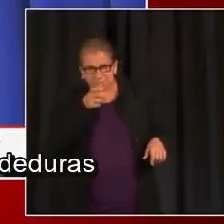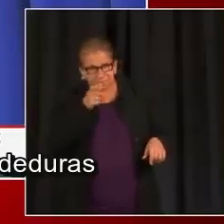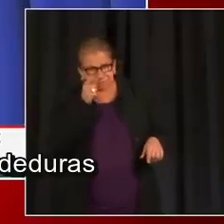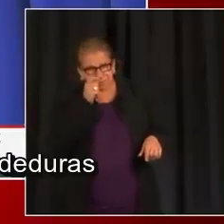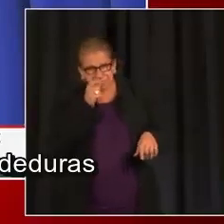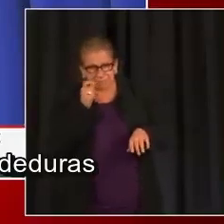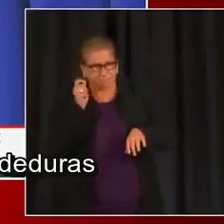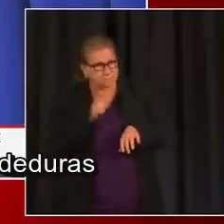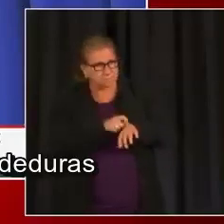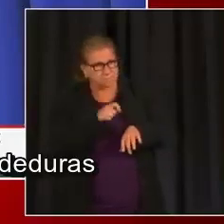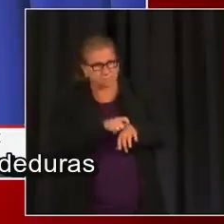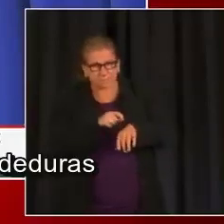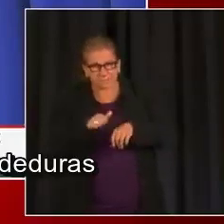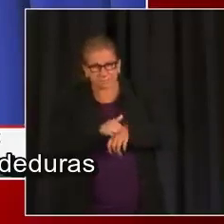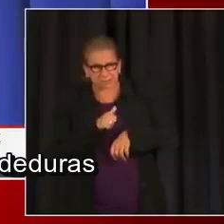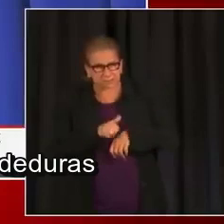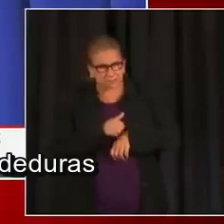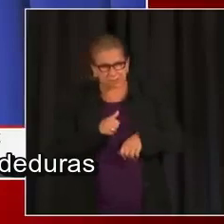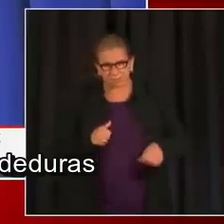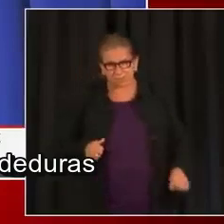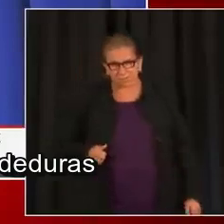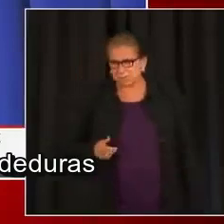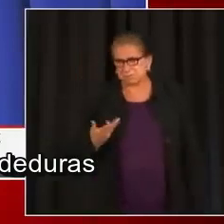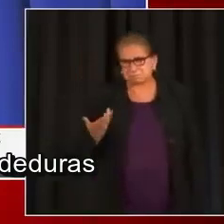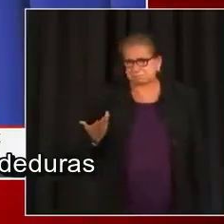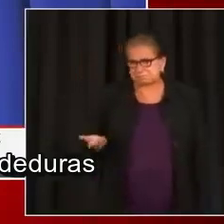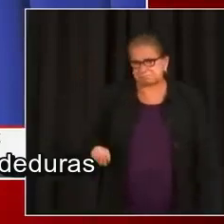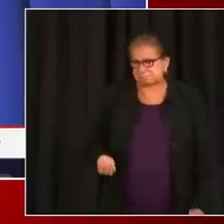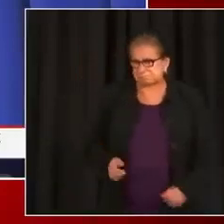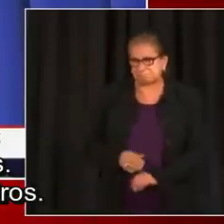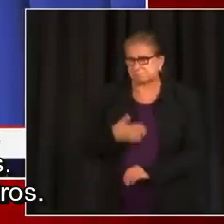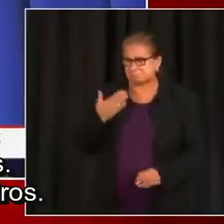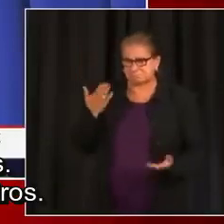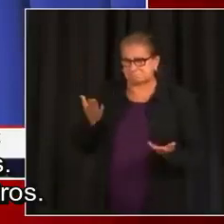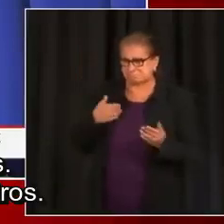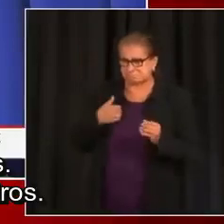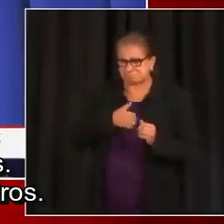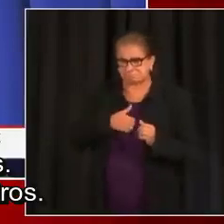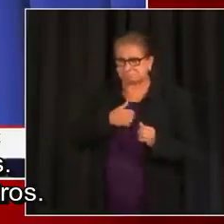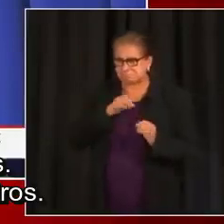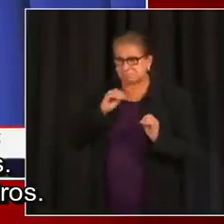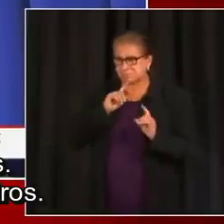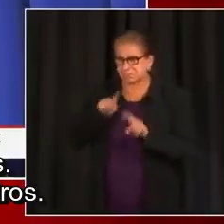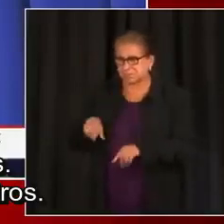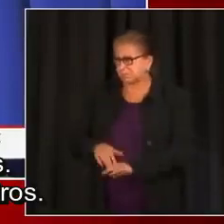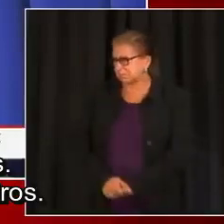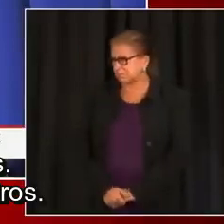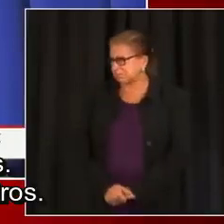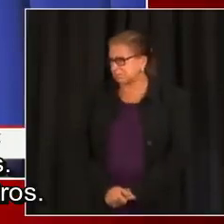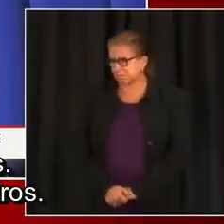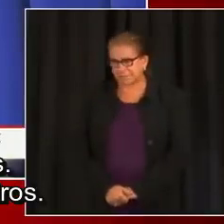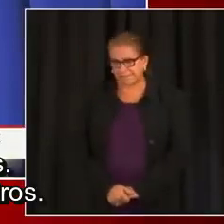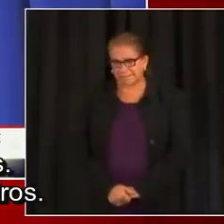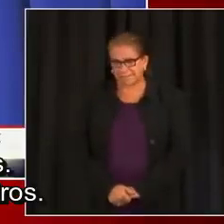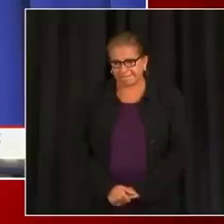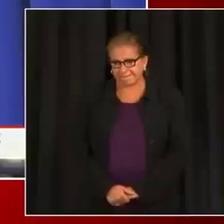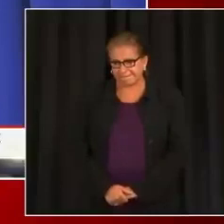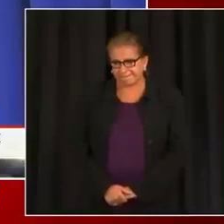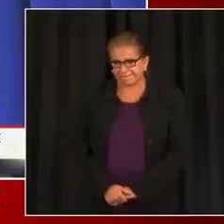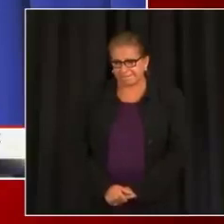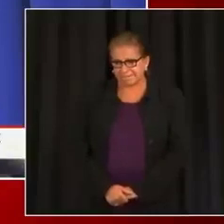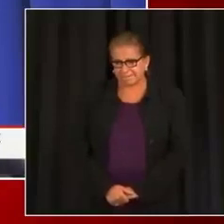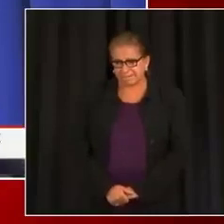¿Hay algún reporte sobre esas mordeduras de insectos en DC? No sé. No sé de qué evento estás hablando. Espero que se lejen de nosotros.